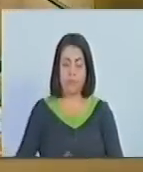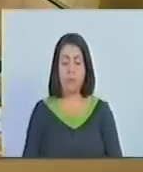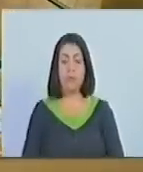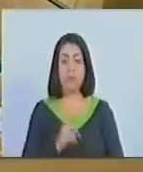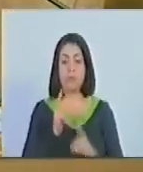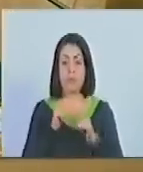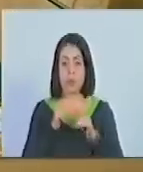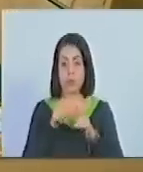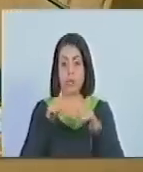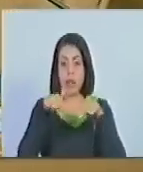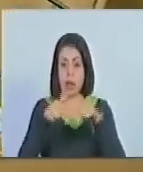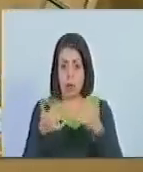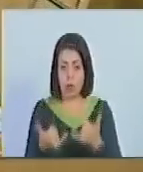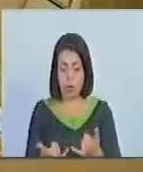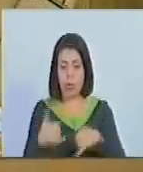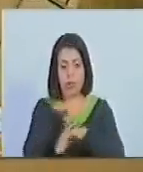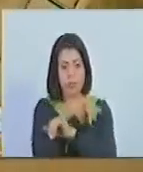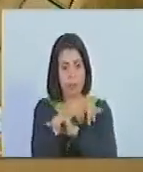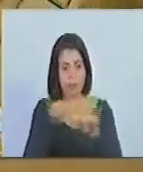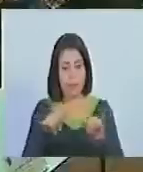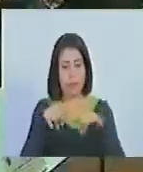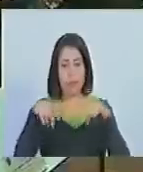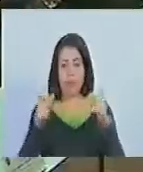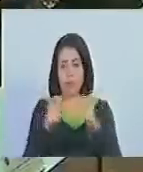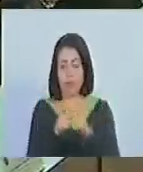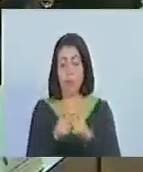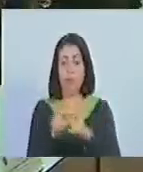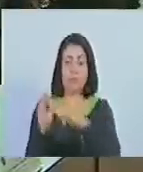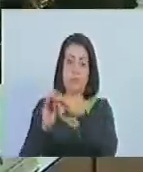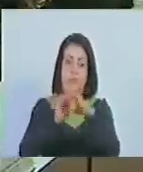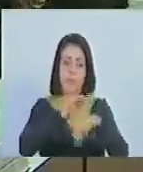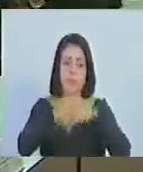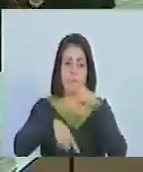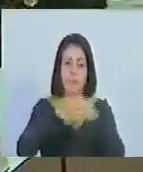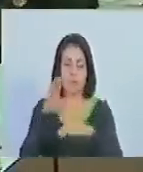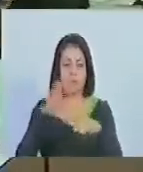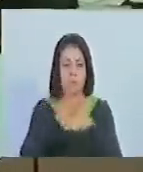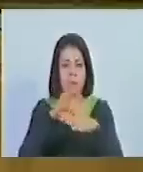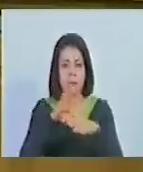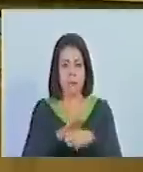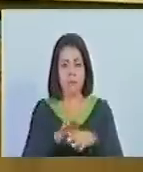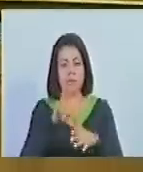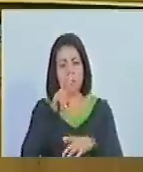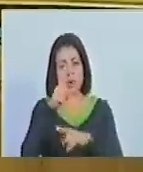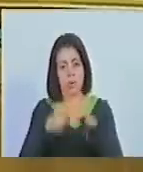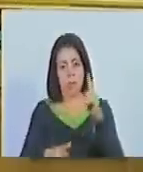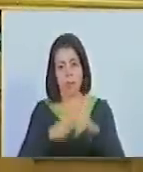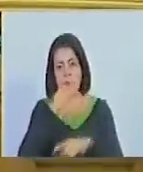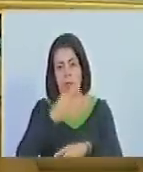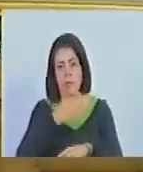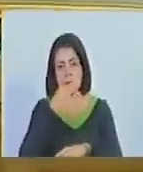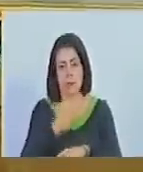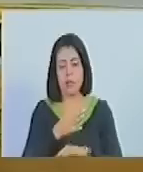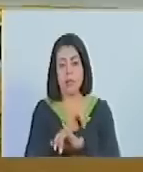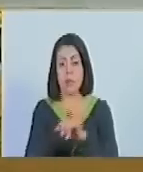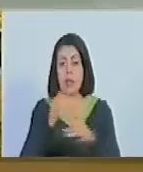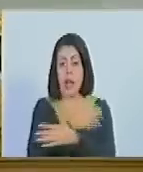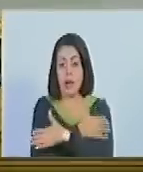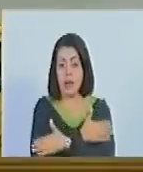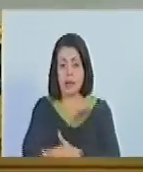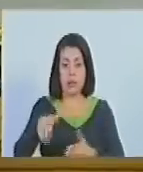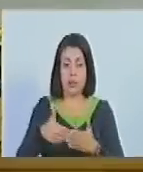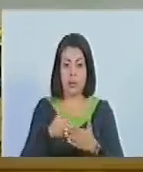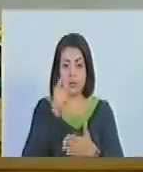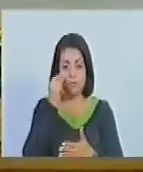En consecuencia se levanta la sesión y se convoca para el próximo día martes a las 2 y 30 de la tarde. Un abrazo a